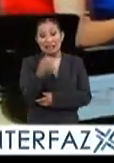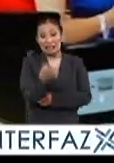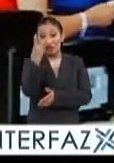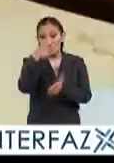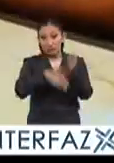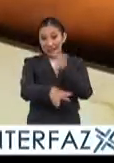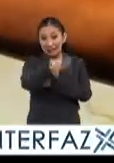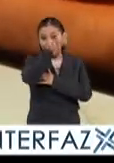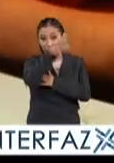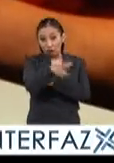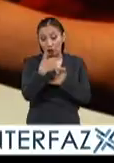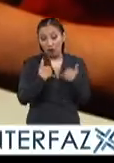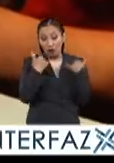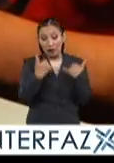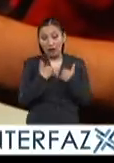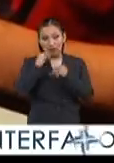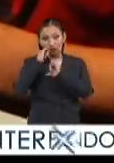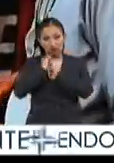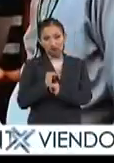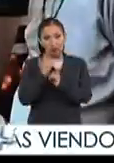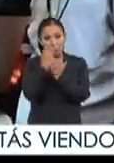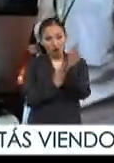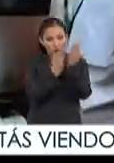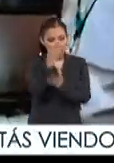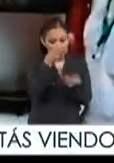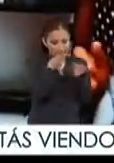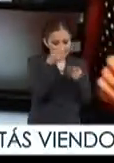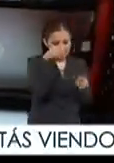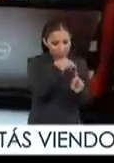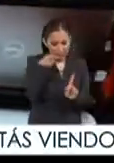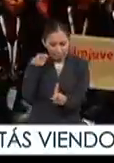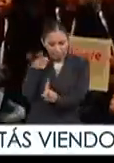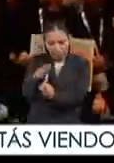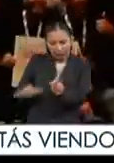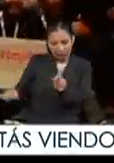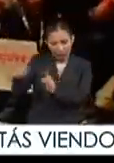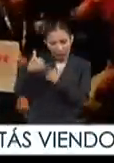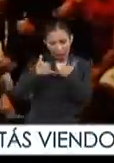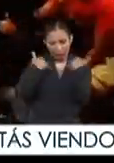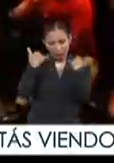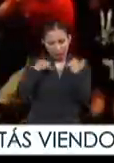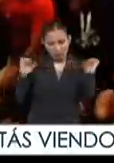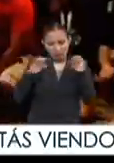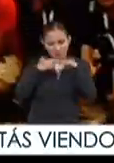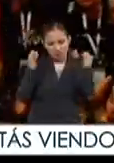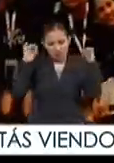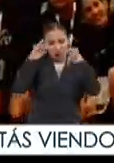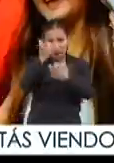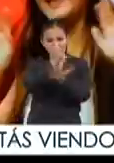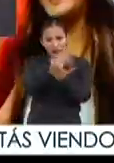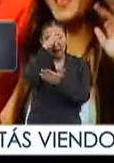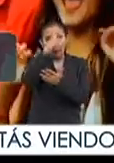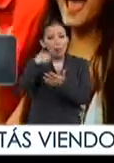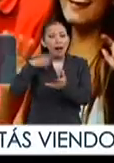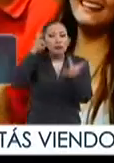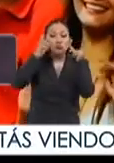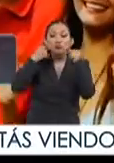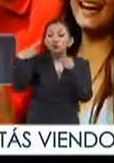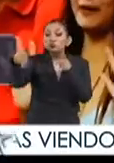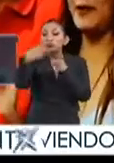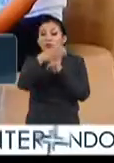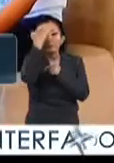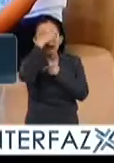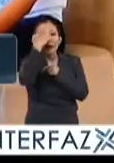edición 2018, los jóvenes encargados de las políticas públicas enfocados a este sector se congregaron en la Ciudad de México para escuchar las